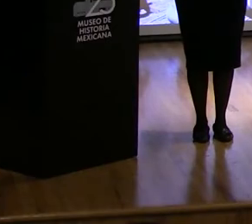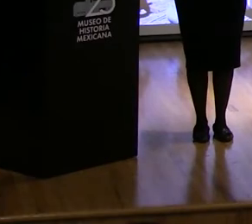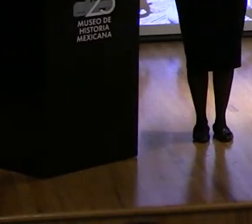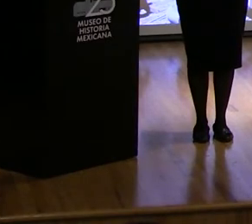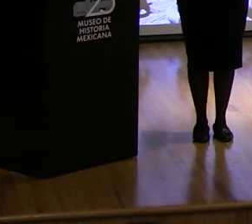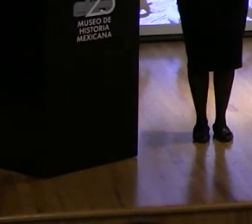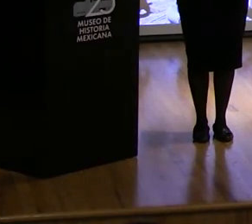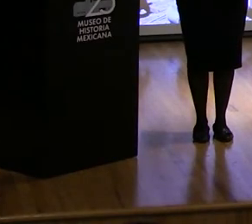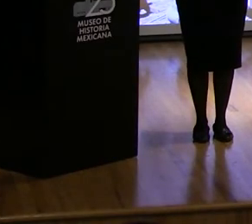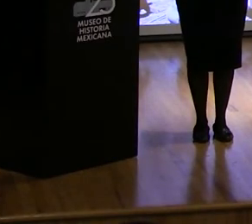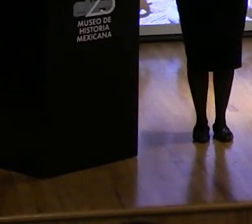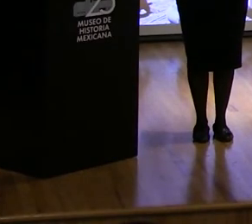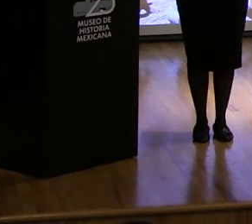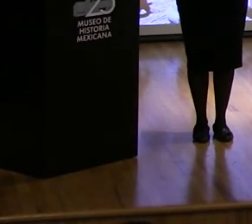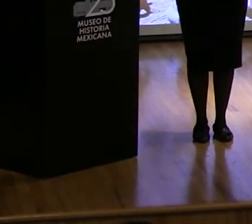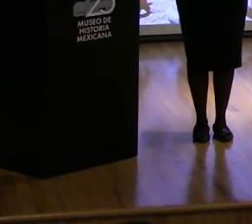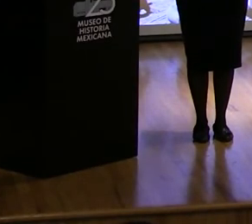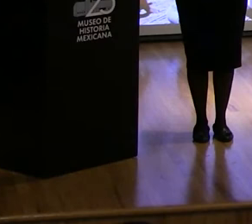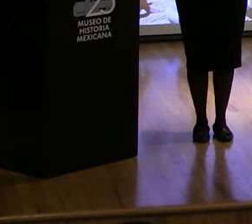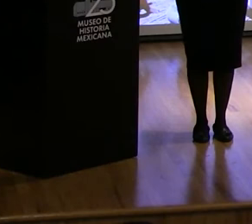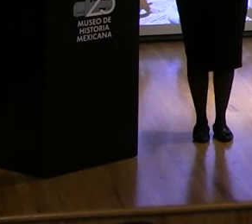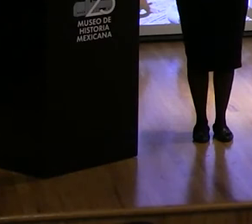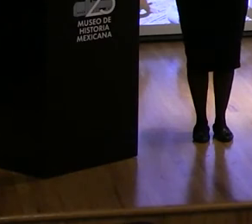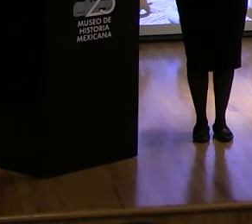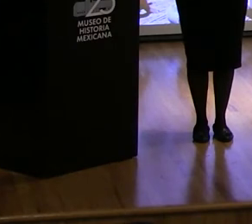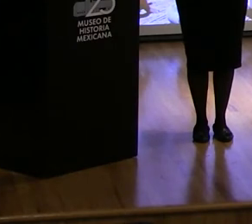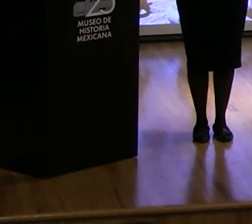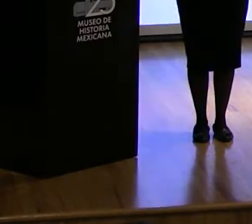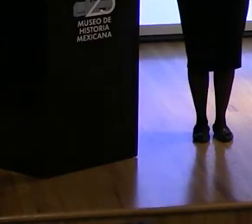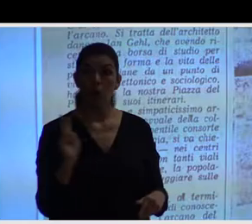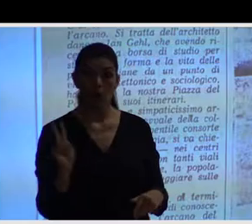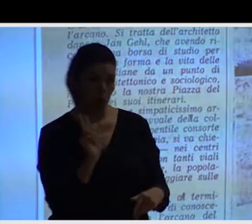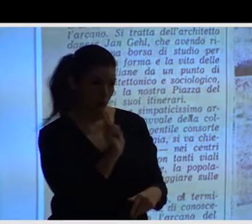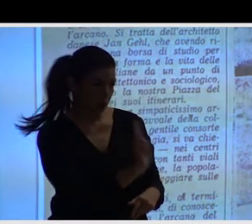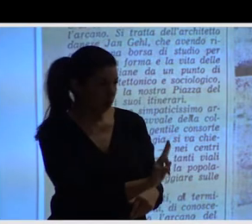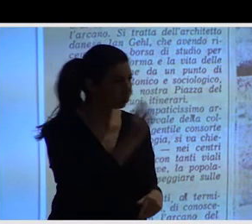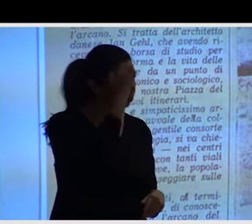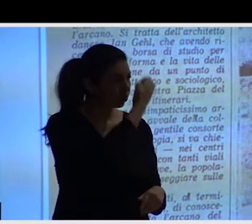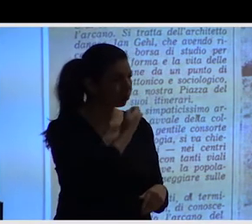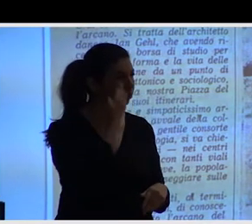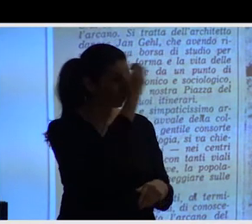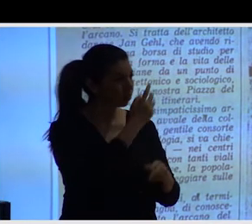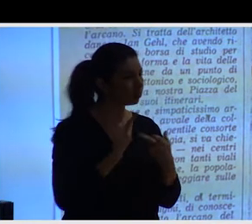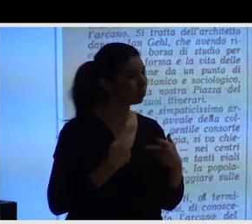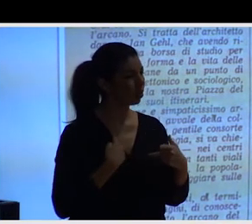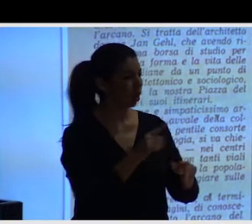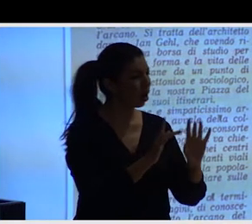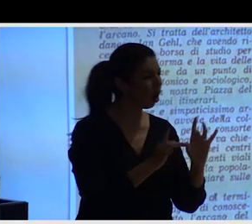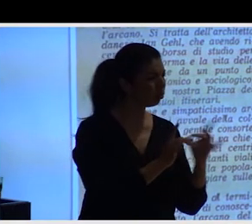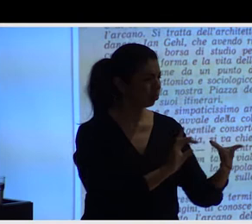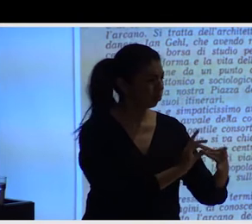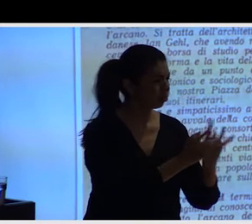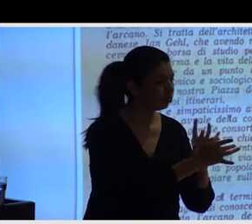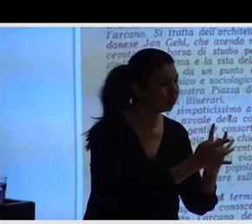Y esto es justamente lo que le interesa a Ian estudiar. Este es un recorte de un